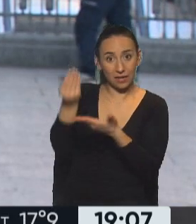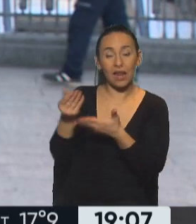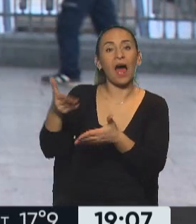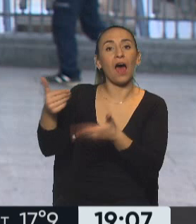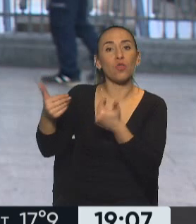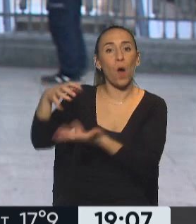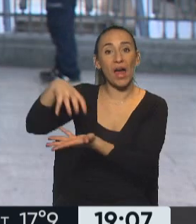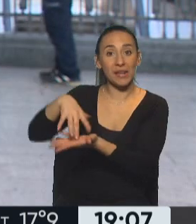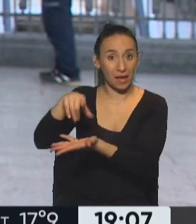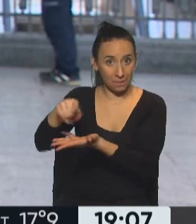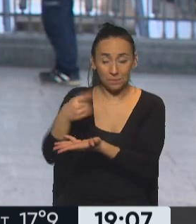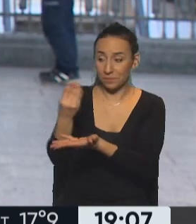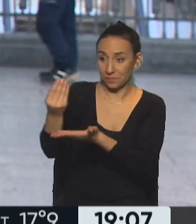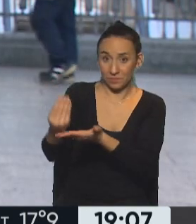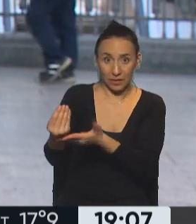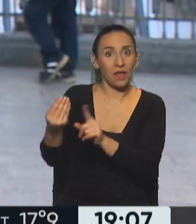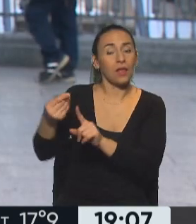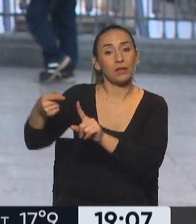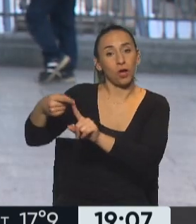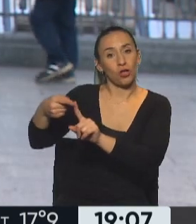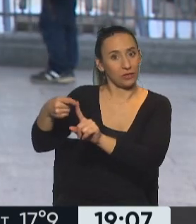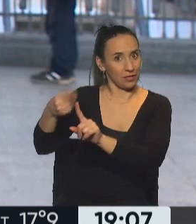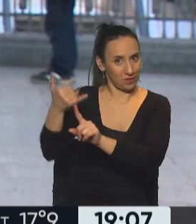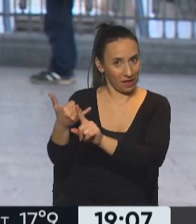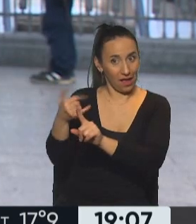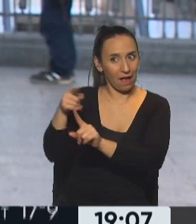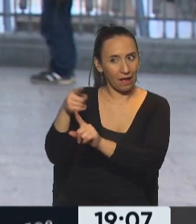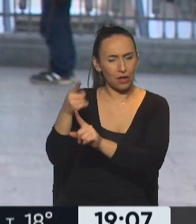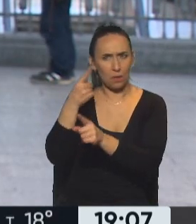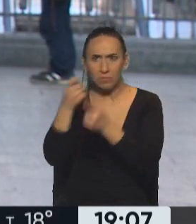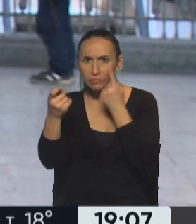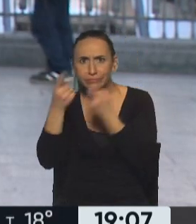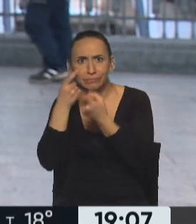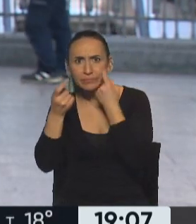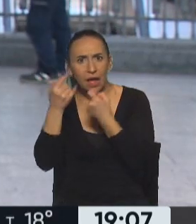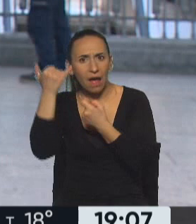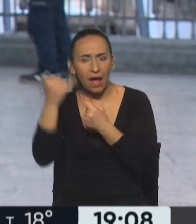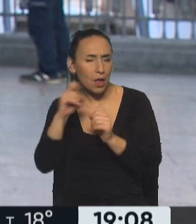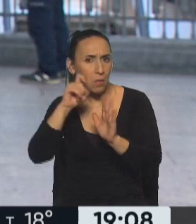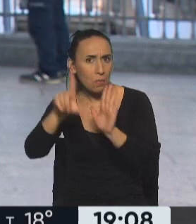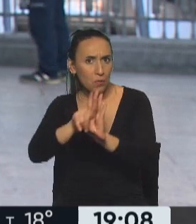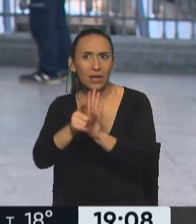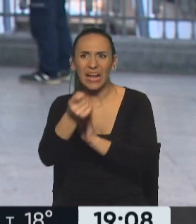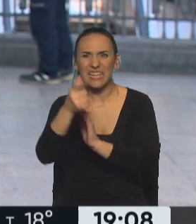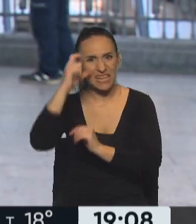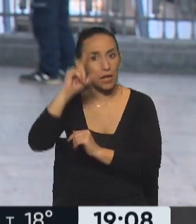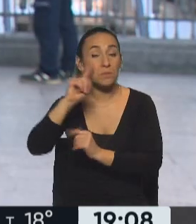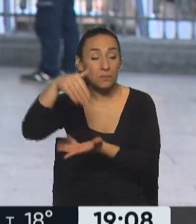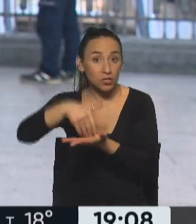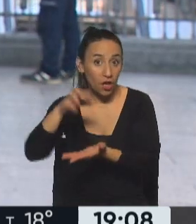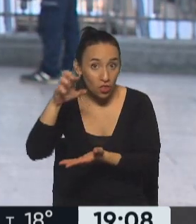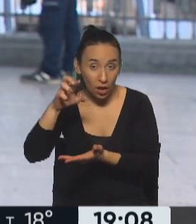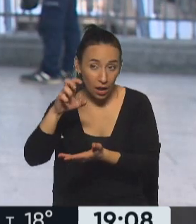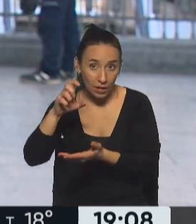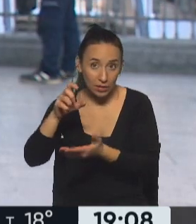donde está descubriendo irregularidades que representan unos 10.000 millones de dólares, es un